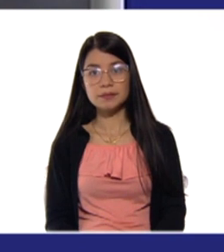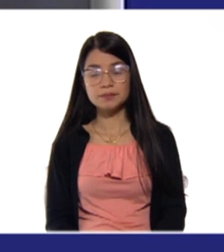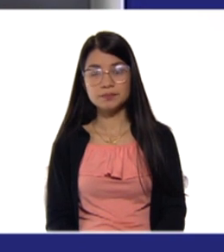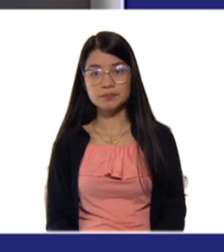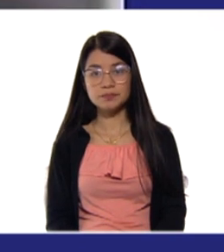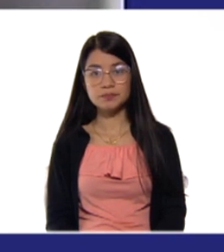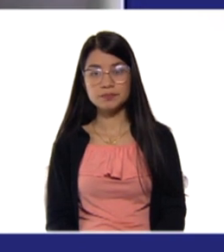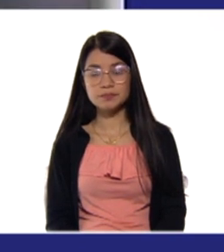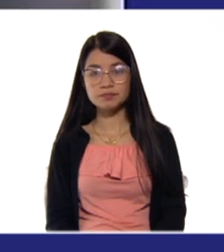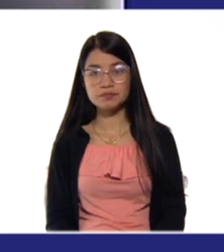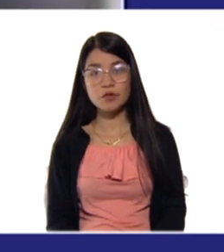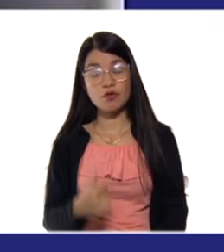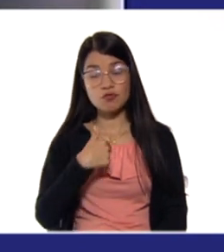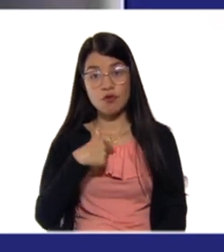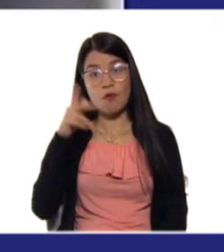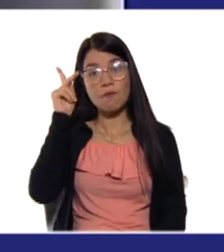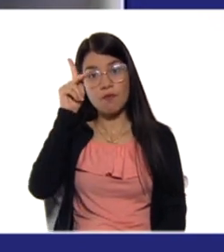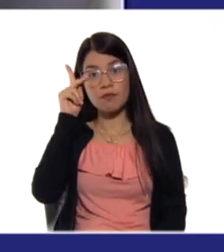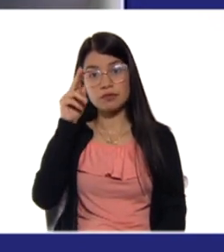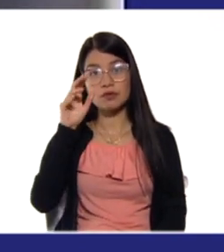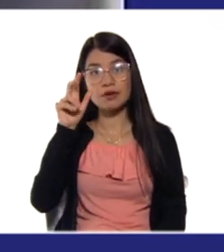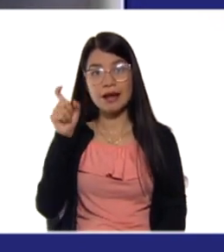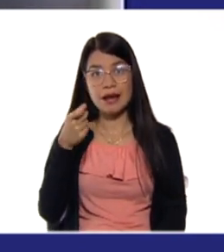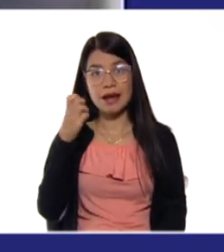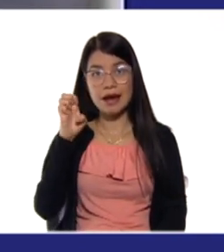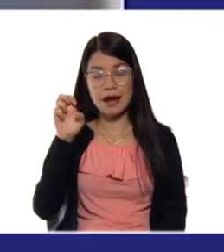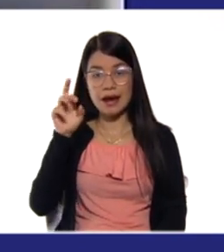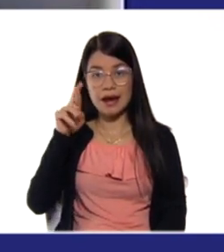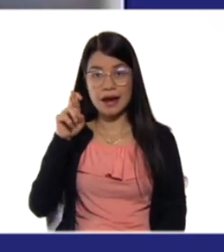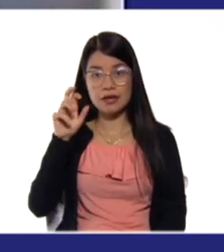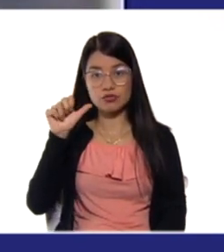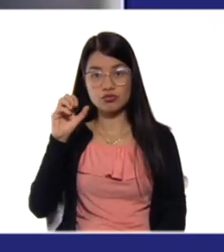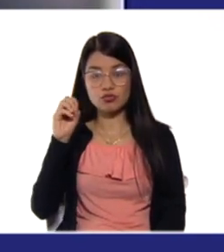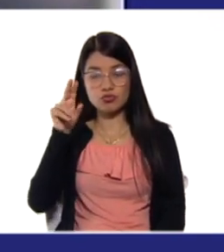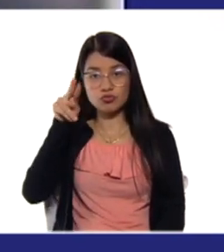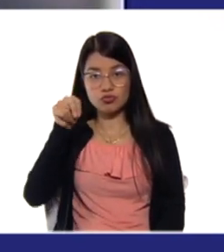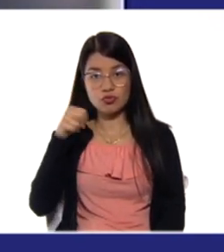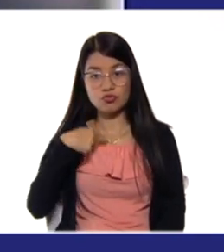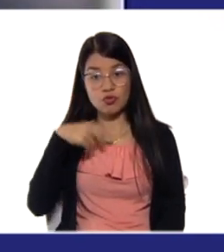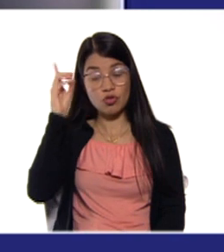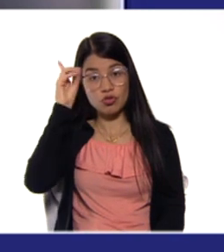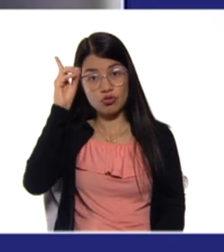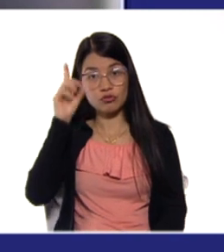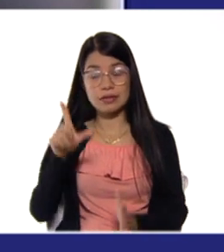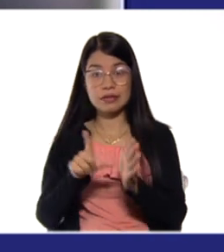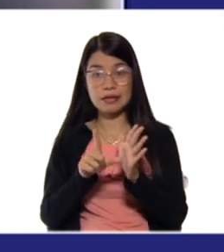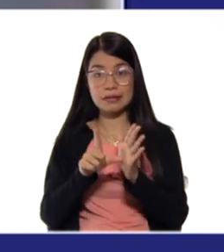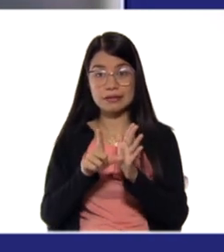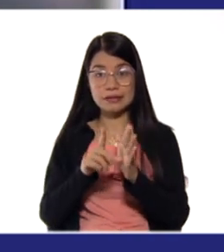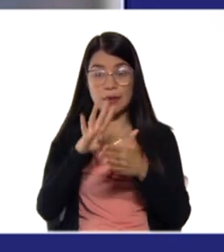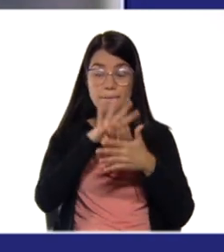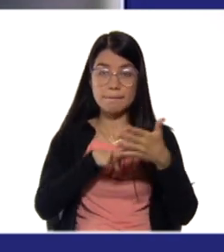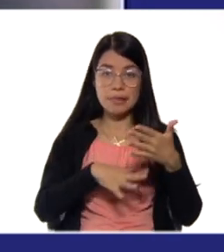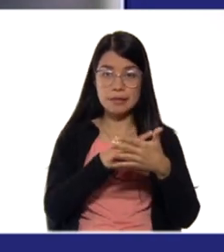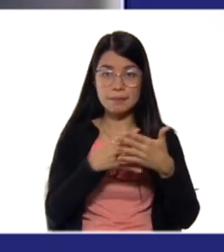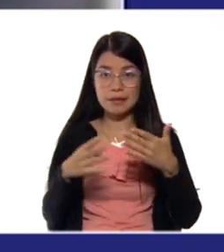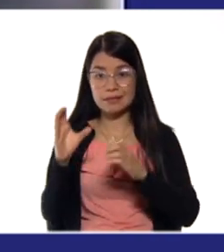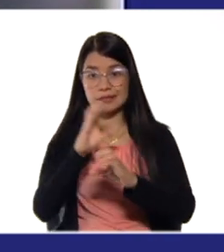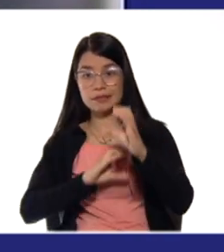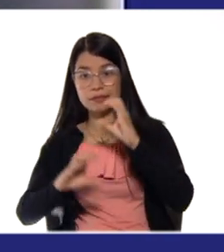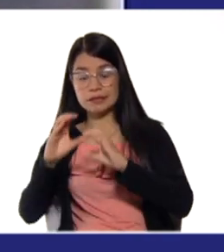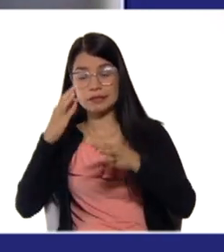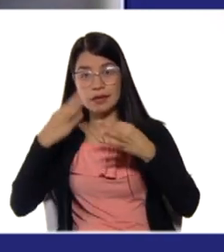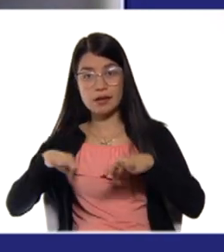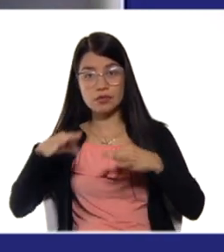ustedes, soy el profesor Gerson Rubí, docente de educación media en las áreas de matemática y ciencia natural.